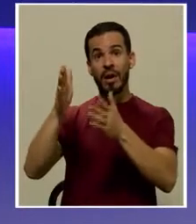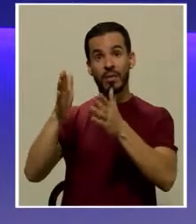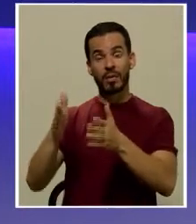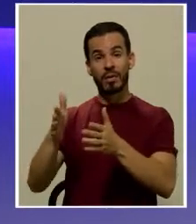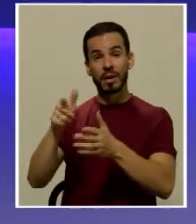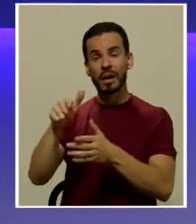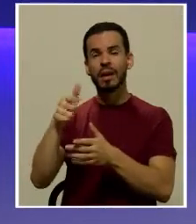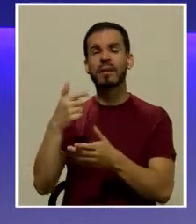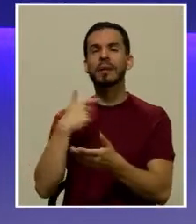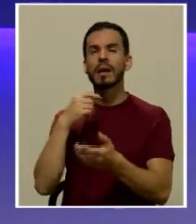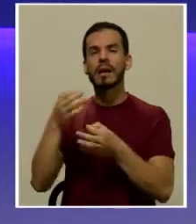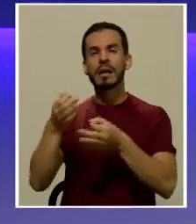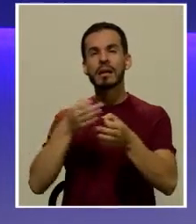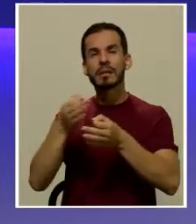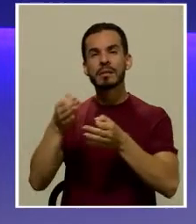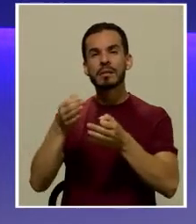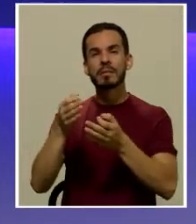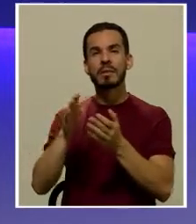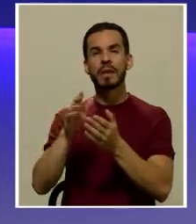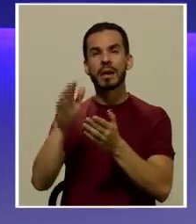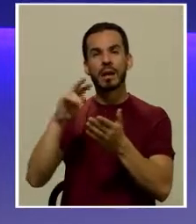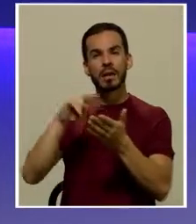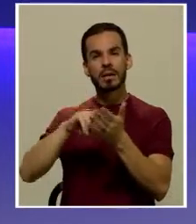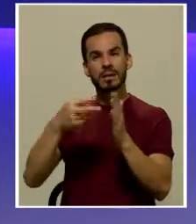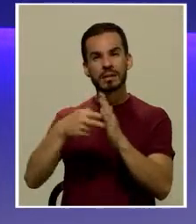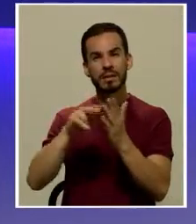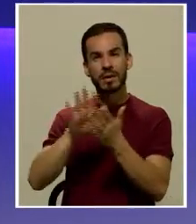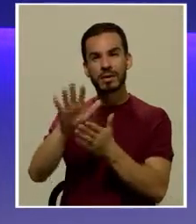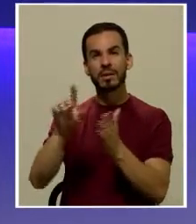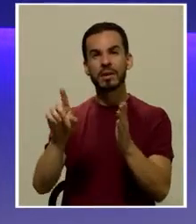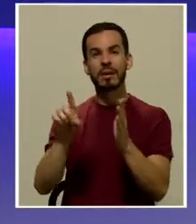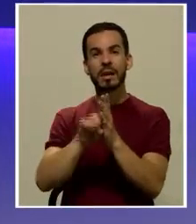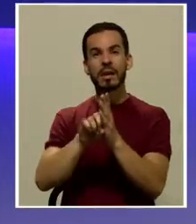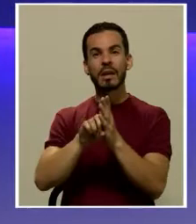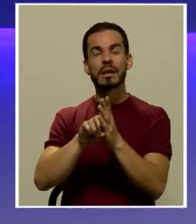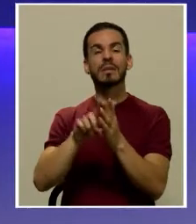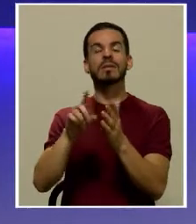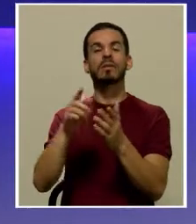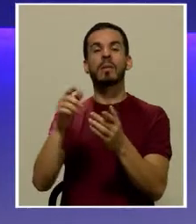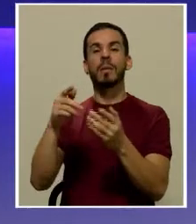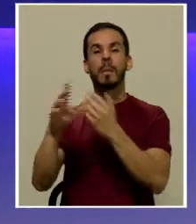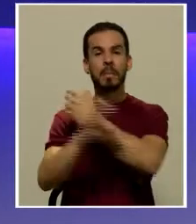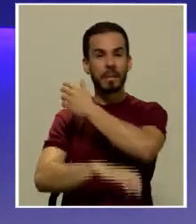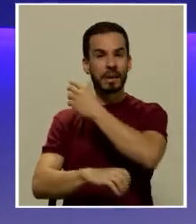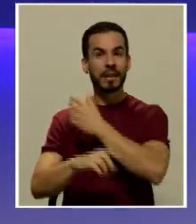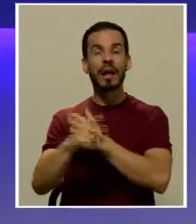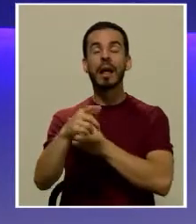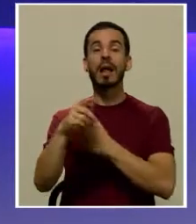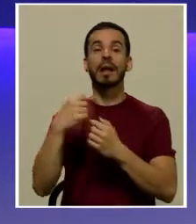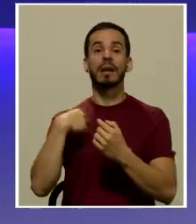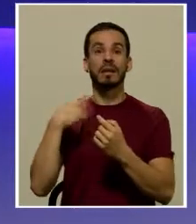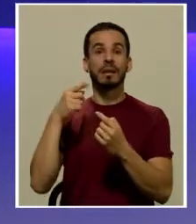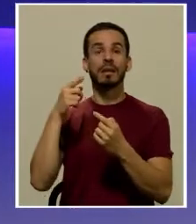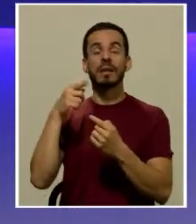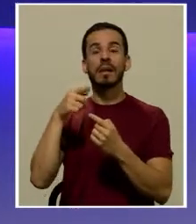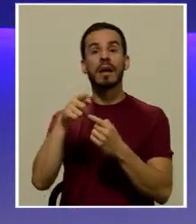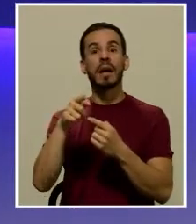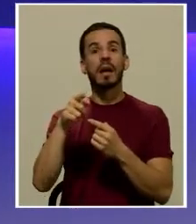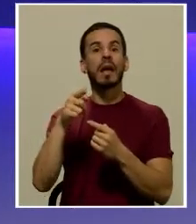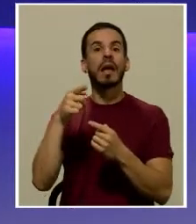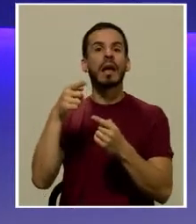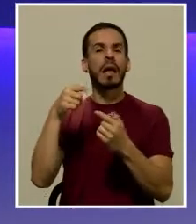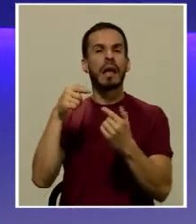los conceptos que desarrollan en su libro Derecho Penal del Enemigo, que están próximos a publicar.